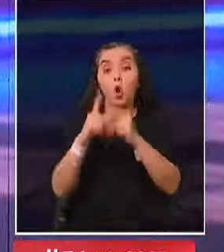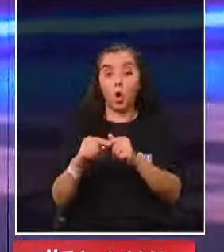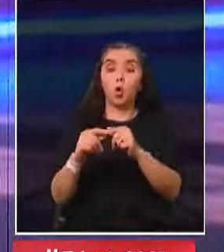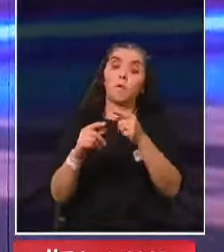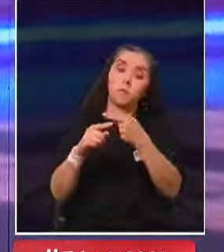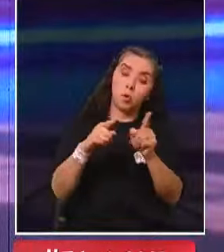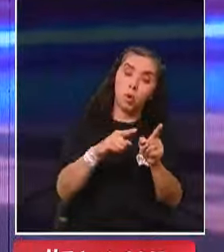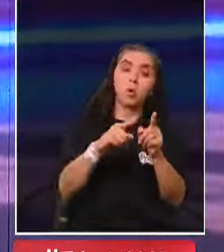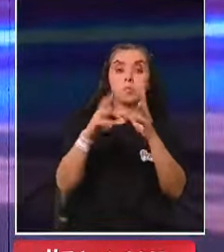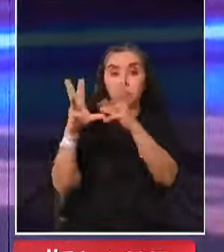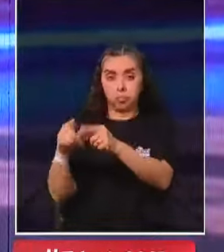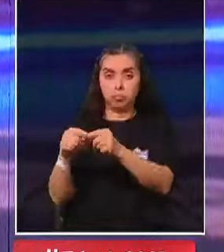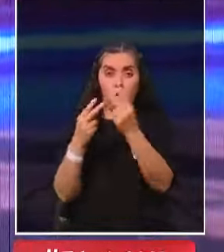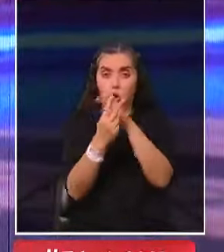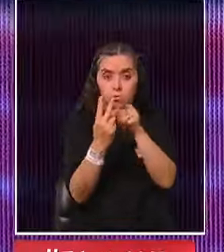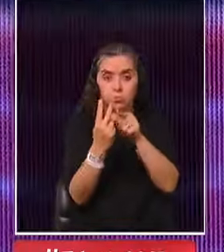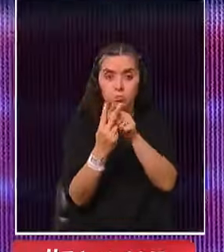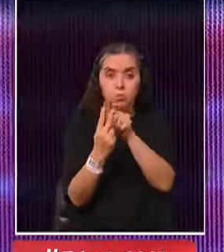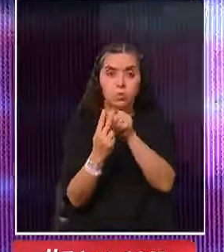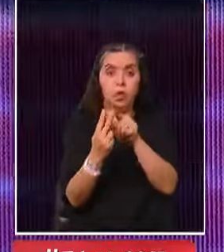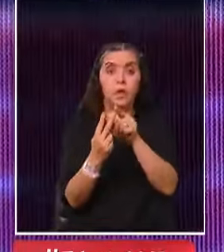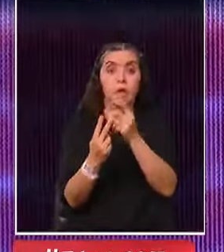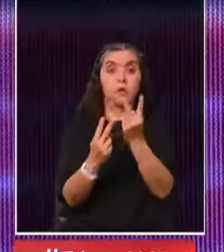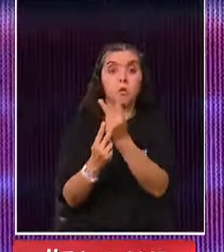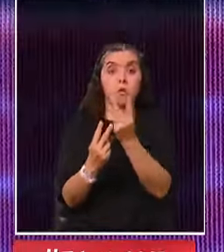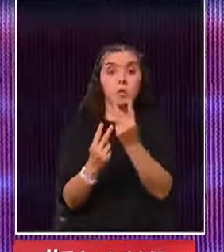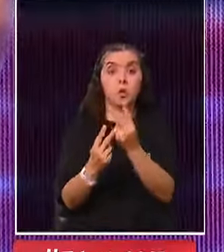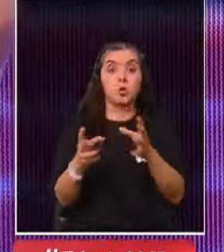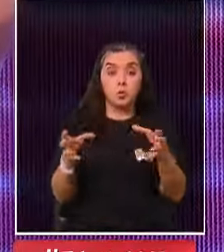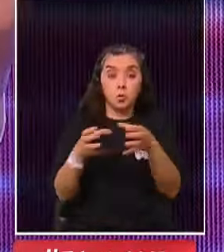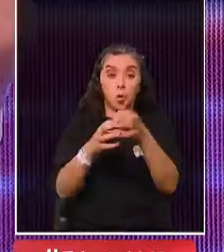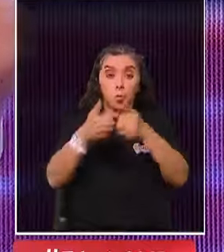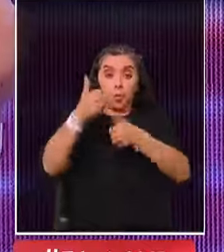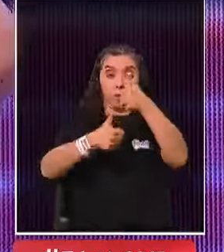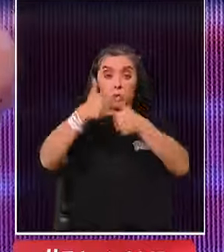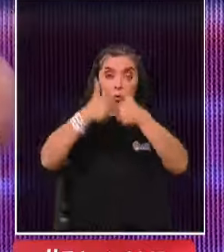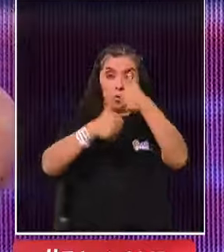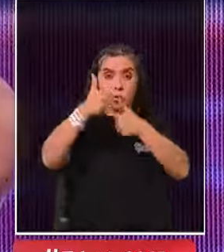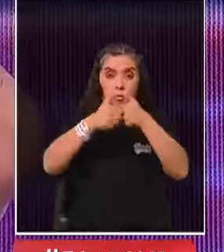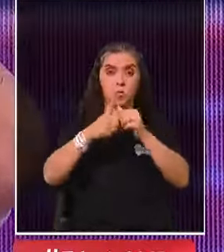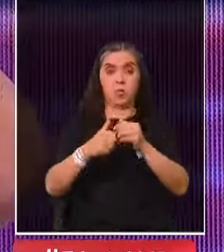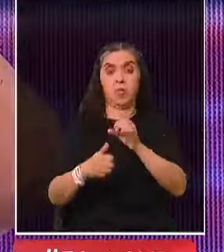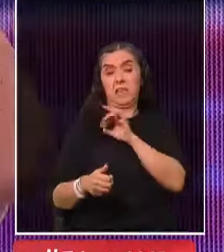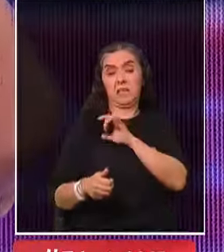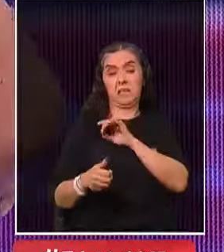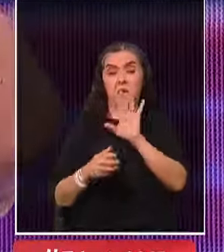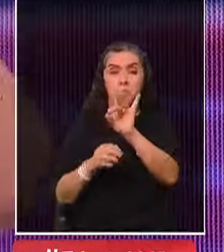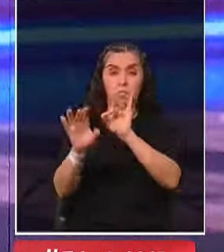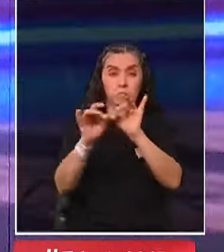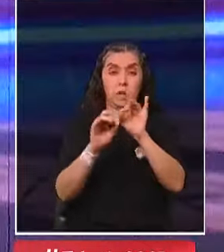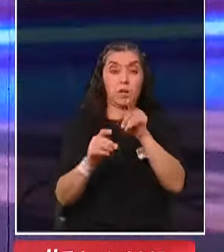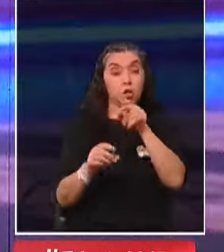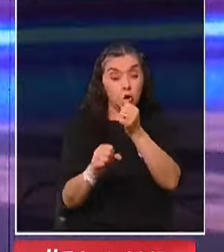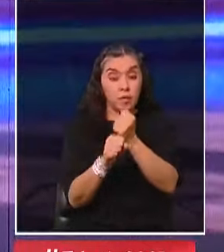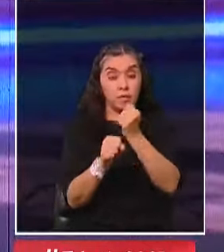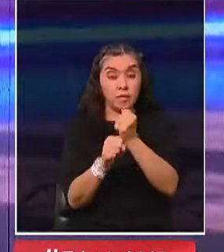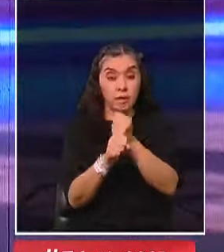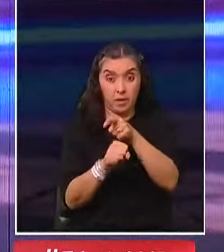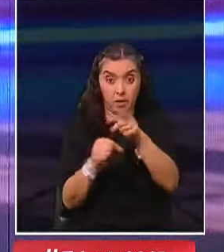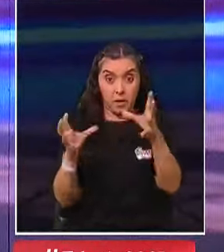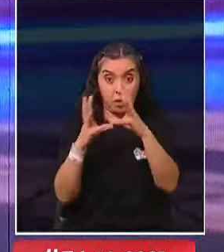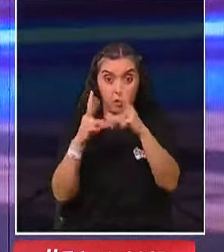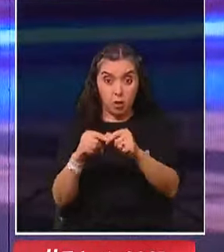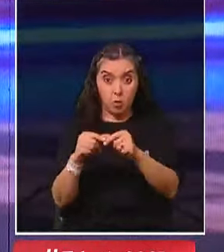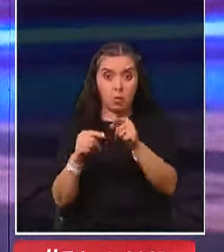el club de Esquilaparba y el club Ande, y que entre los dos hacía un equipo profesional, que es el equipo FIS de Chile. Y yo trabajaba ahí con ese equipo,